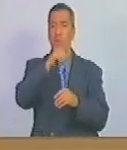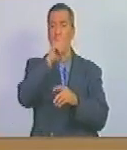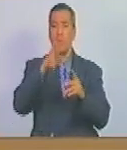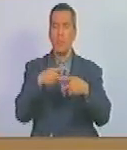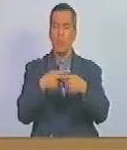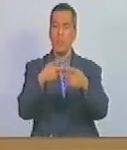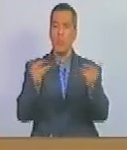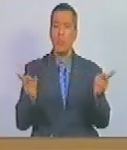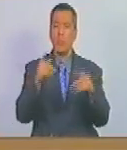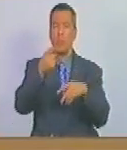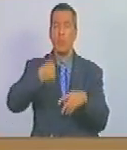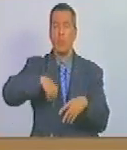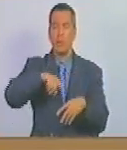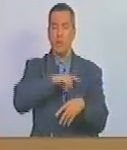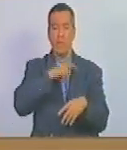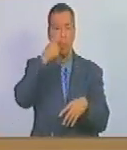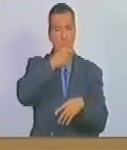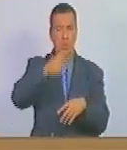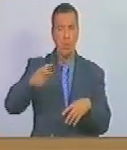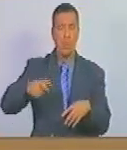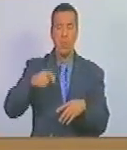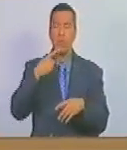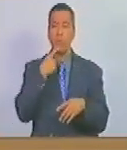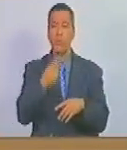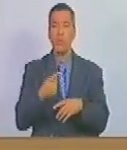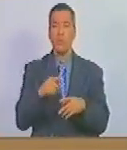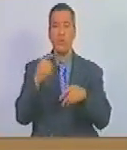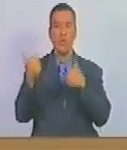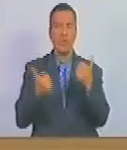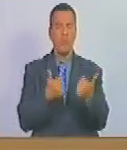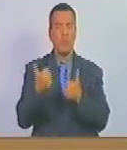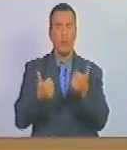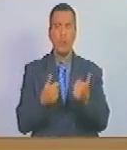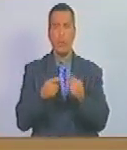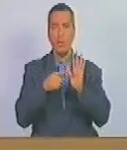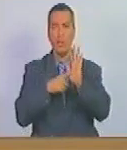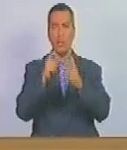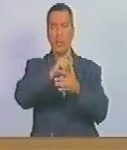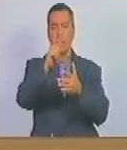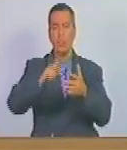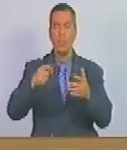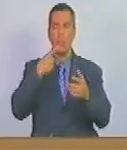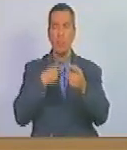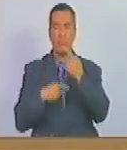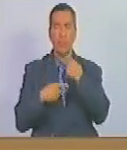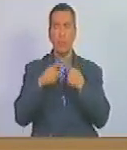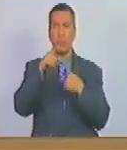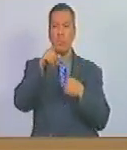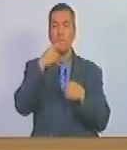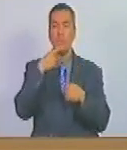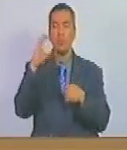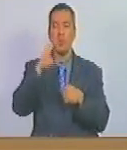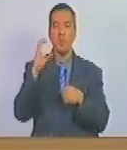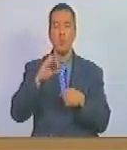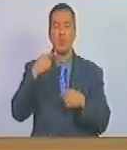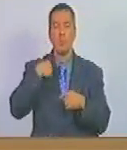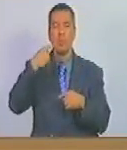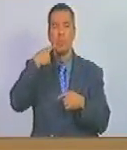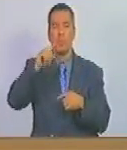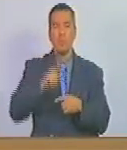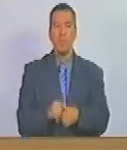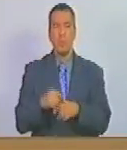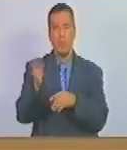pública donde nuestro pueblo expresó cuáles eran los símbolos de caracas y como resultado tuvimos